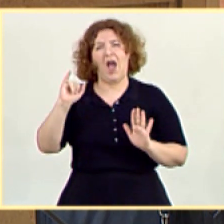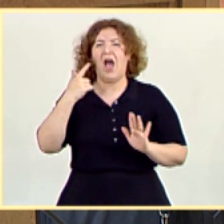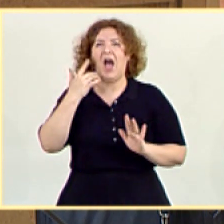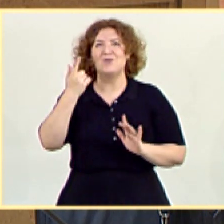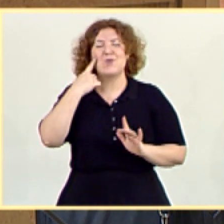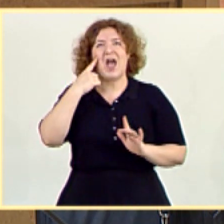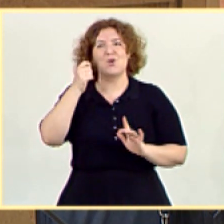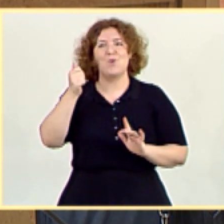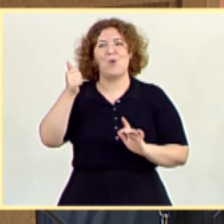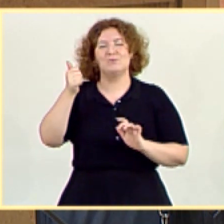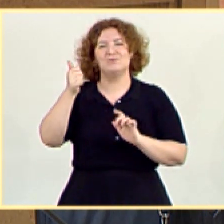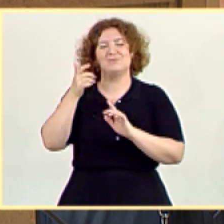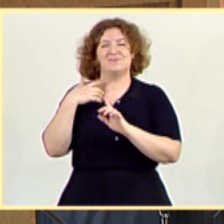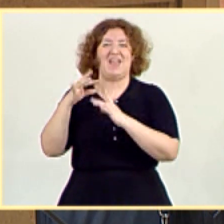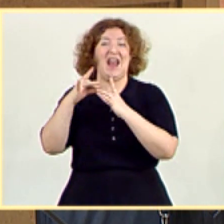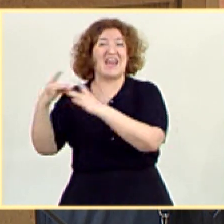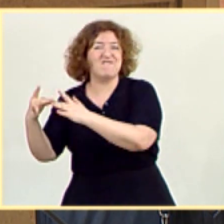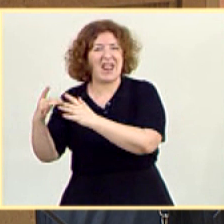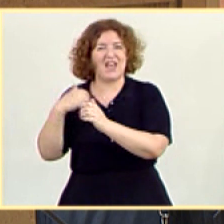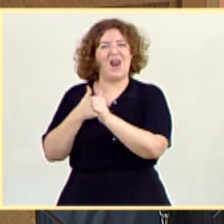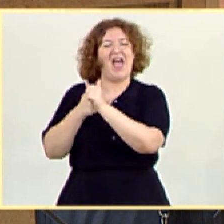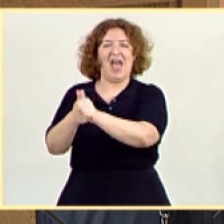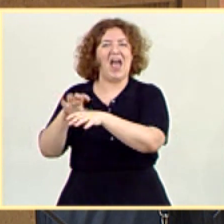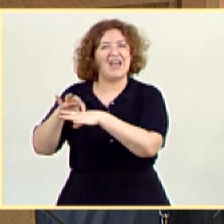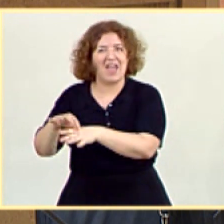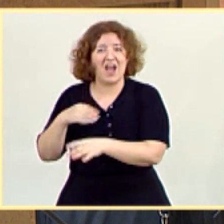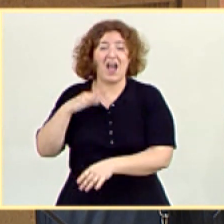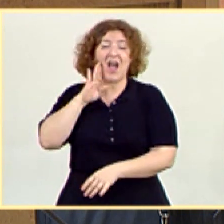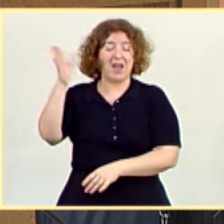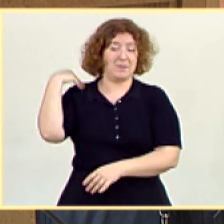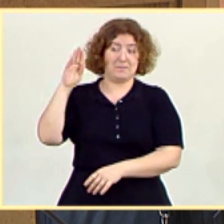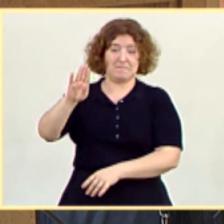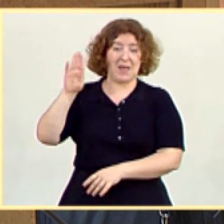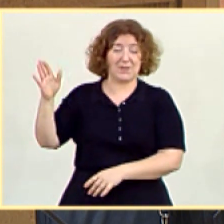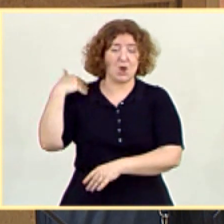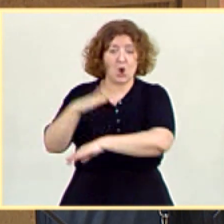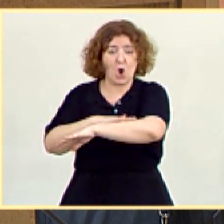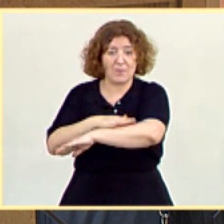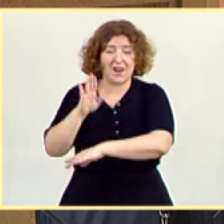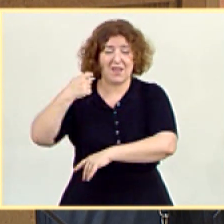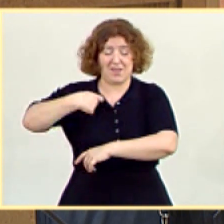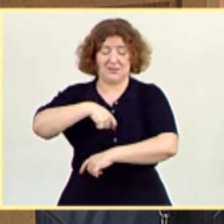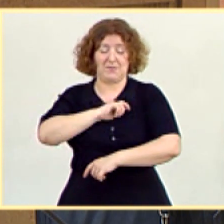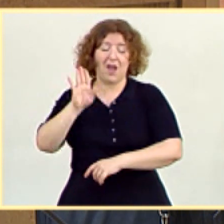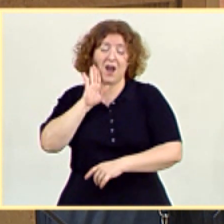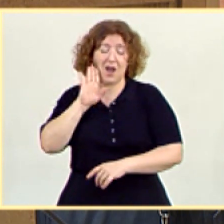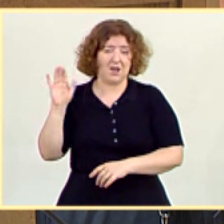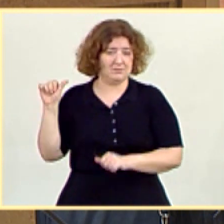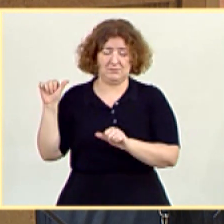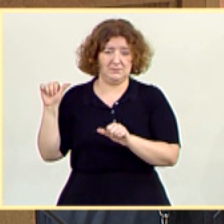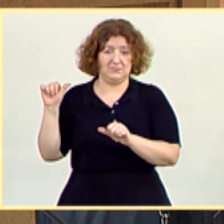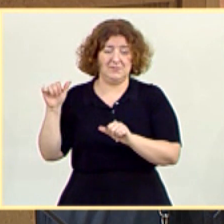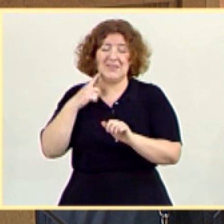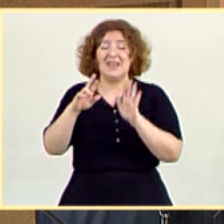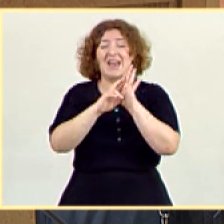una visión a la que mirar cuando gobernaba el Partido Popular en España. Y lo que sé es